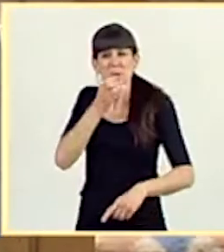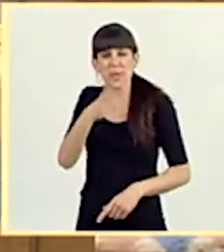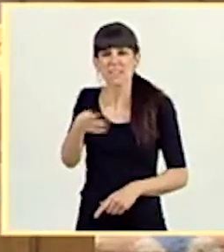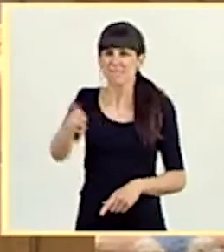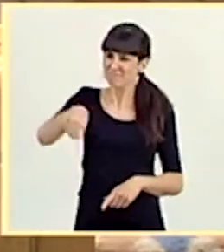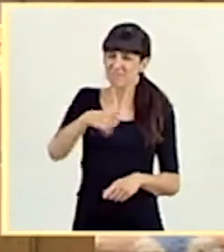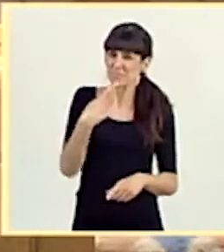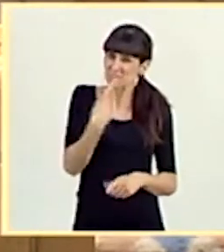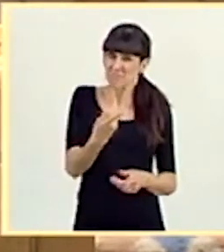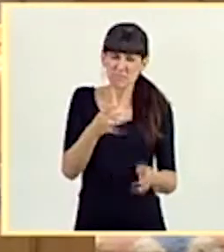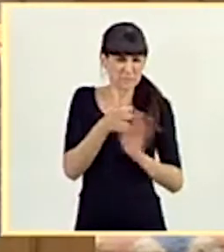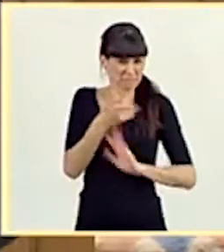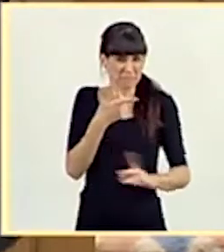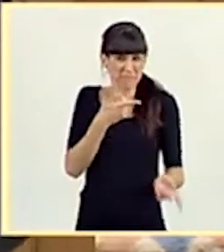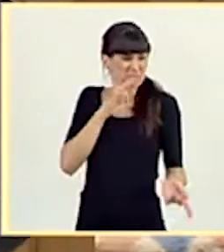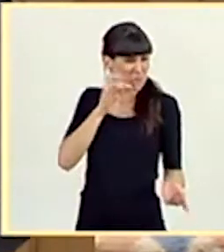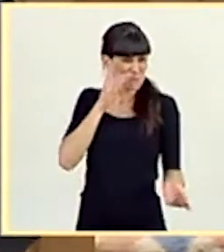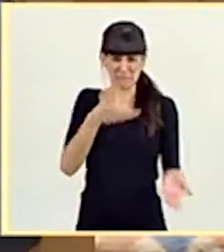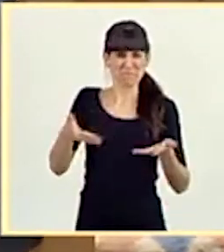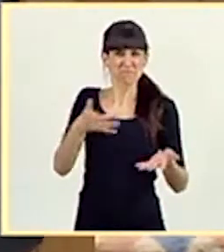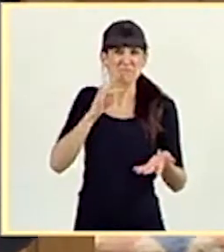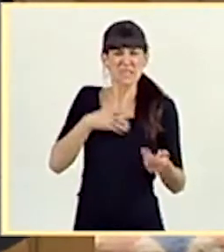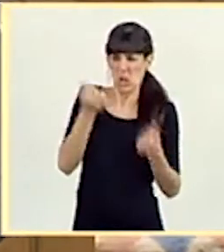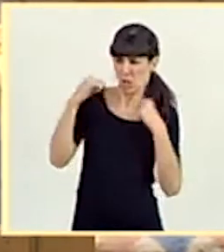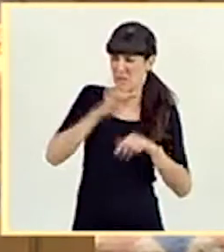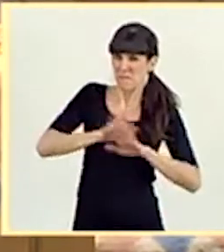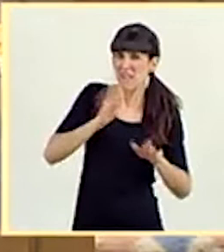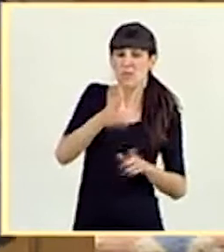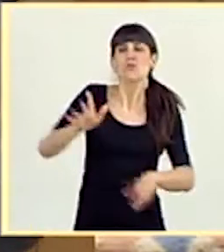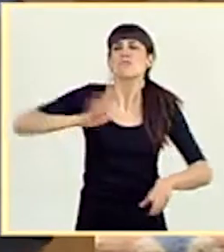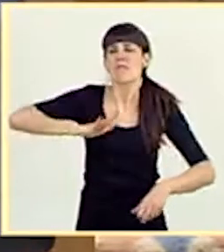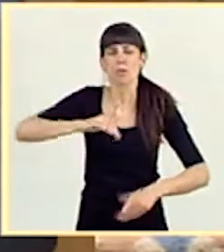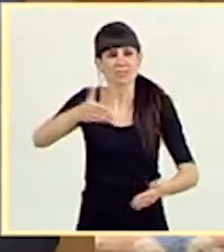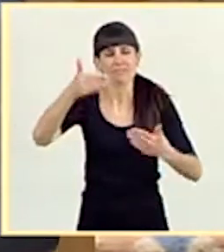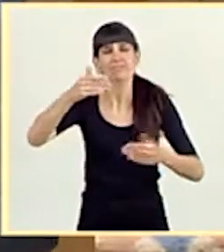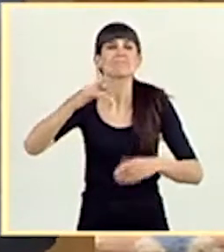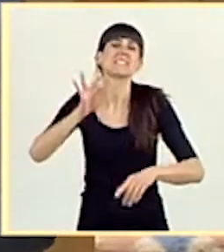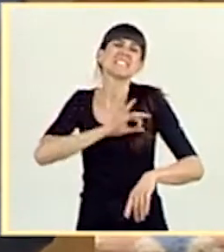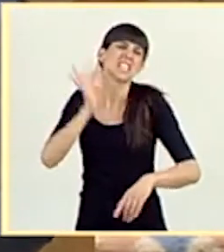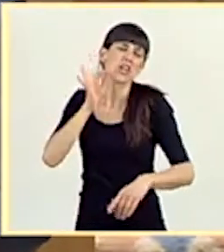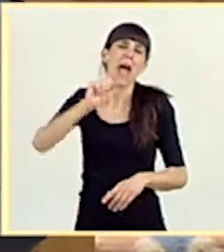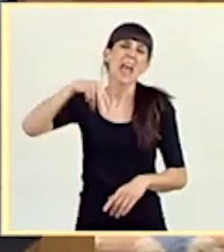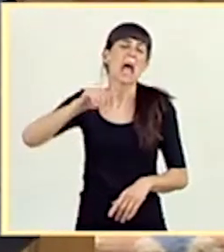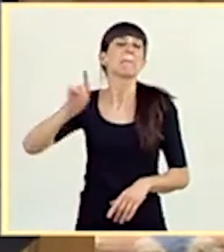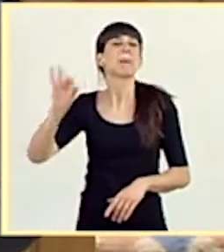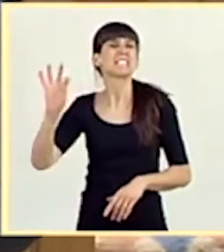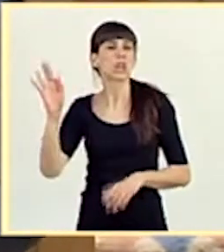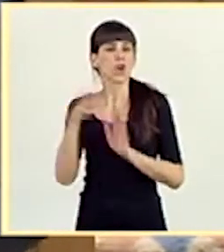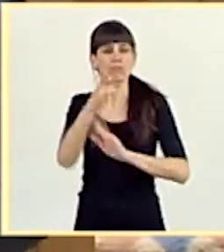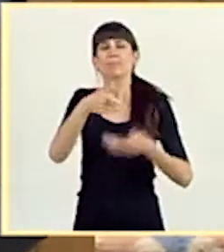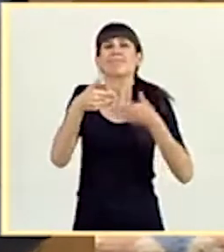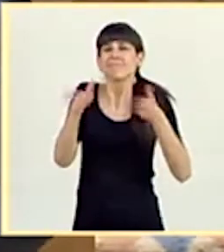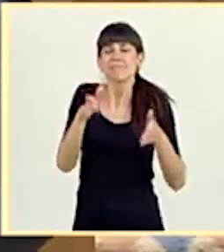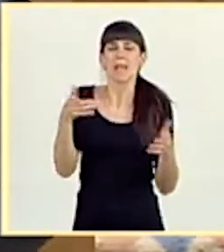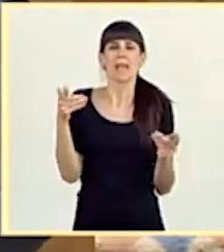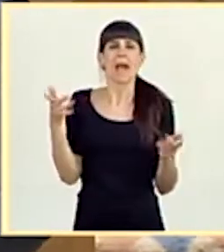sus consideraciones acerca del nepotismo, pero simplemente le quiero pedir un favor. Por favor, felicite a la señora Ana Pastor por haber creado el Centro de Coordinación de Alertas y Emergencias